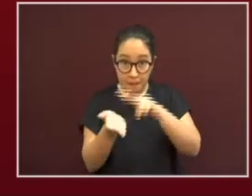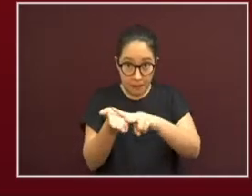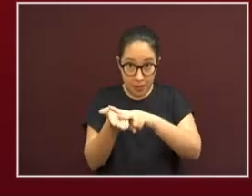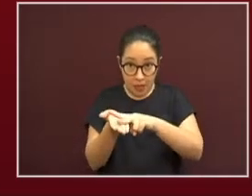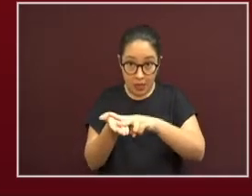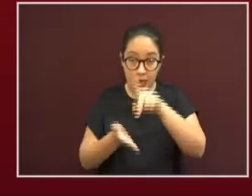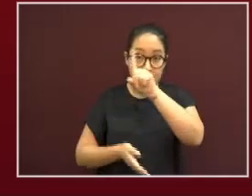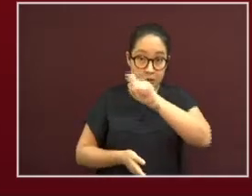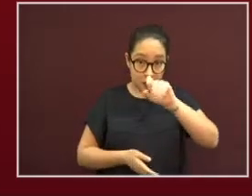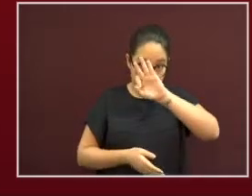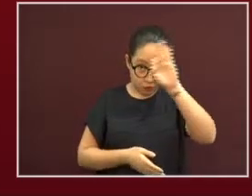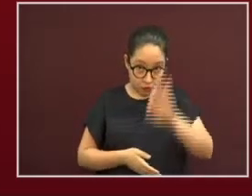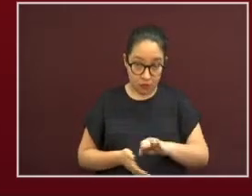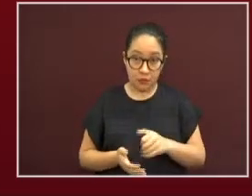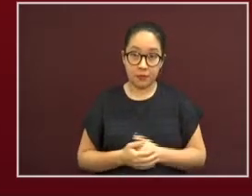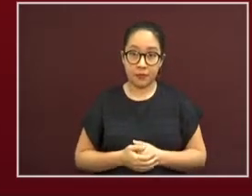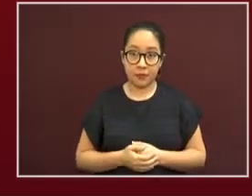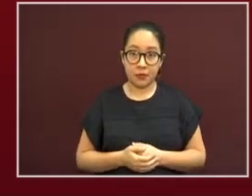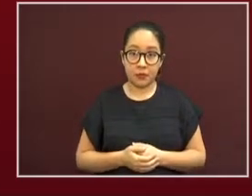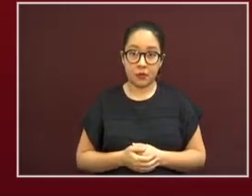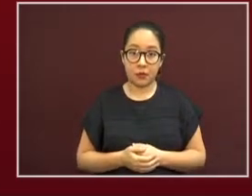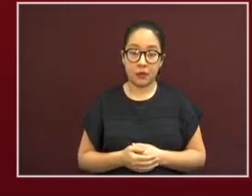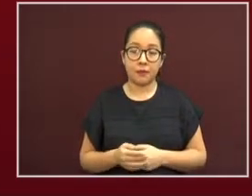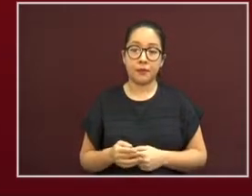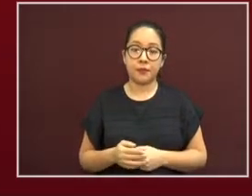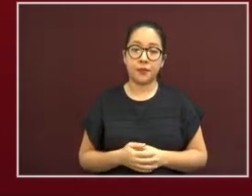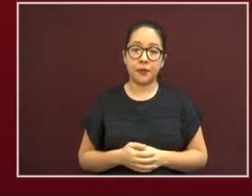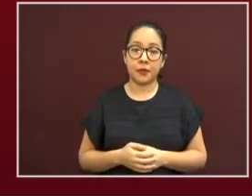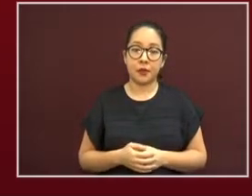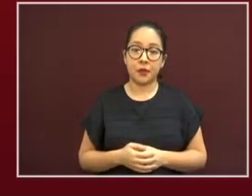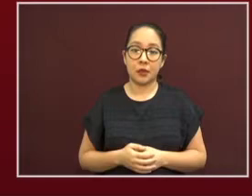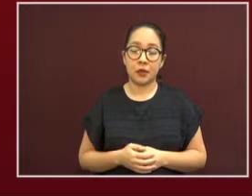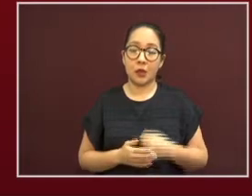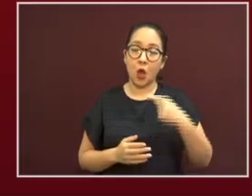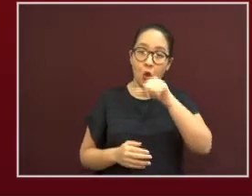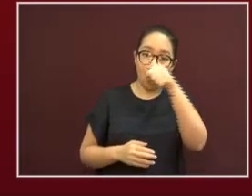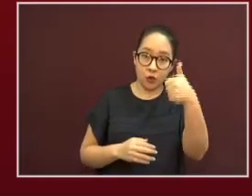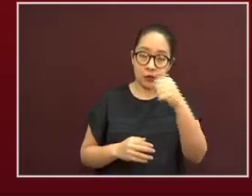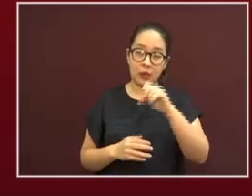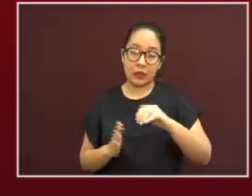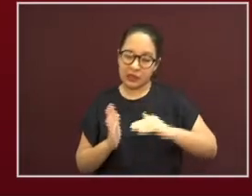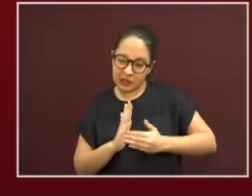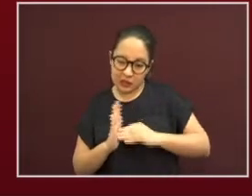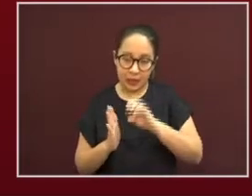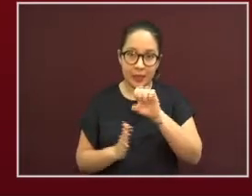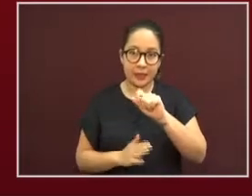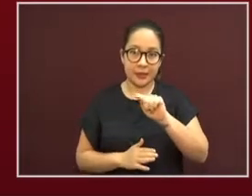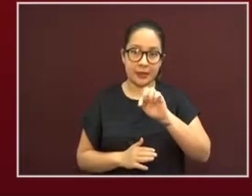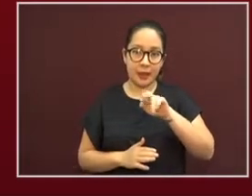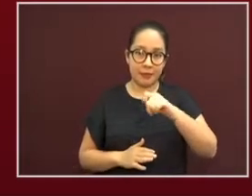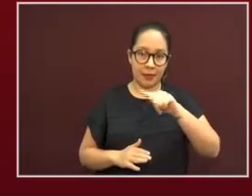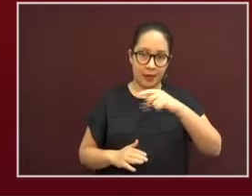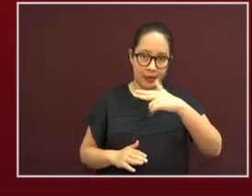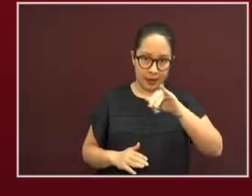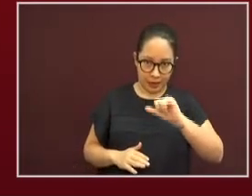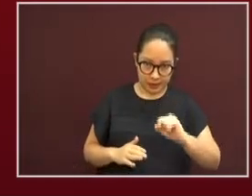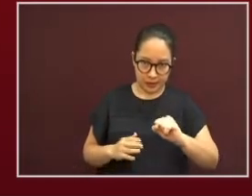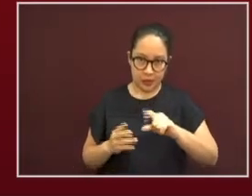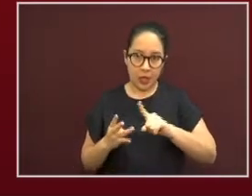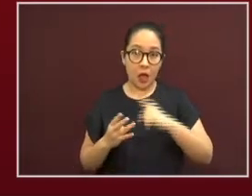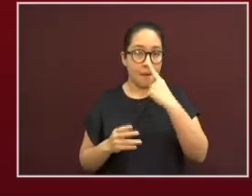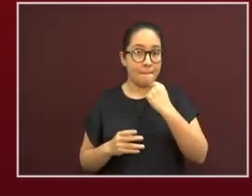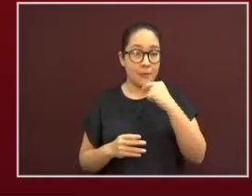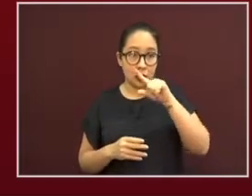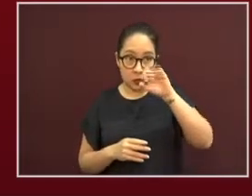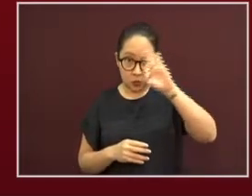100%. Las estratégicas en rojo al 50%,